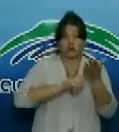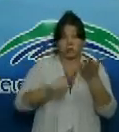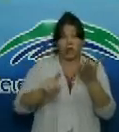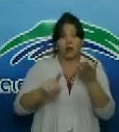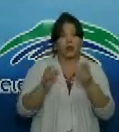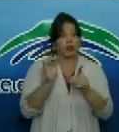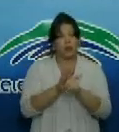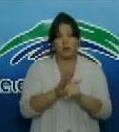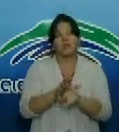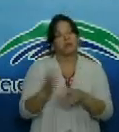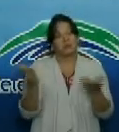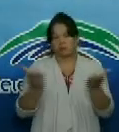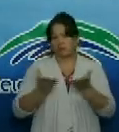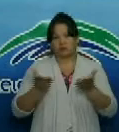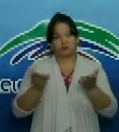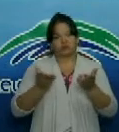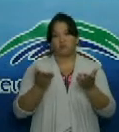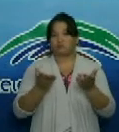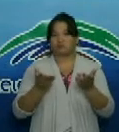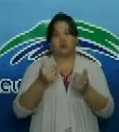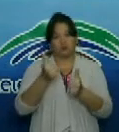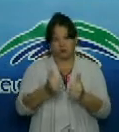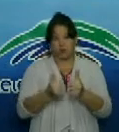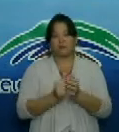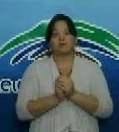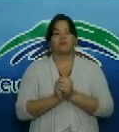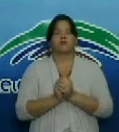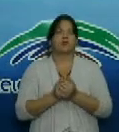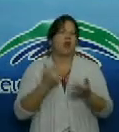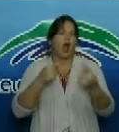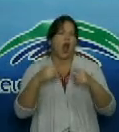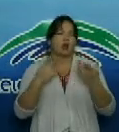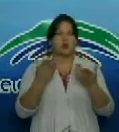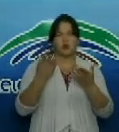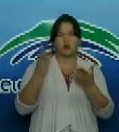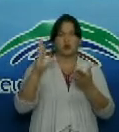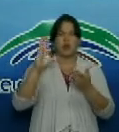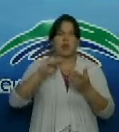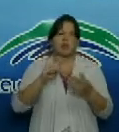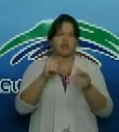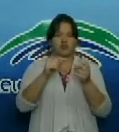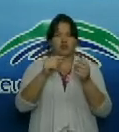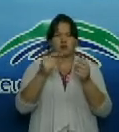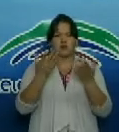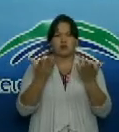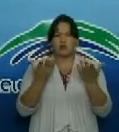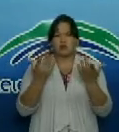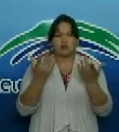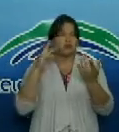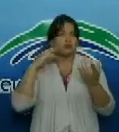en cuanto a eventos de categorías inferiores que se ha dicho al respecto no, no nosotros